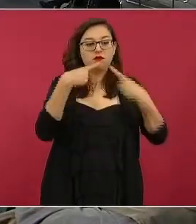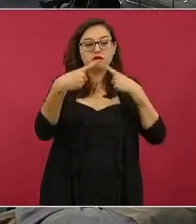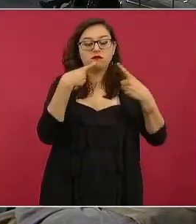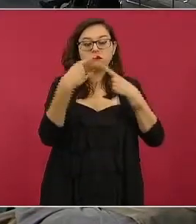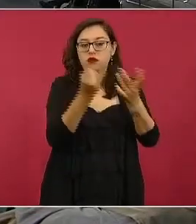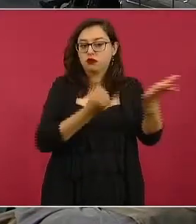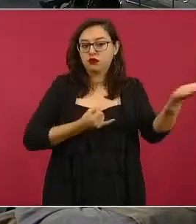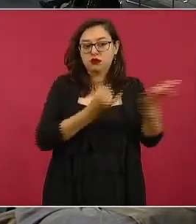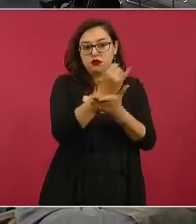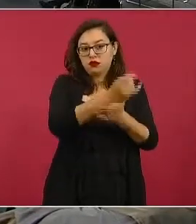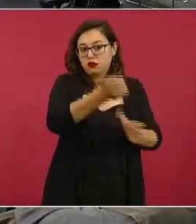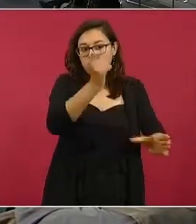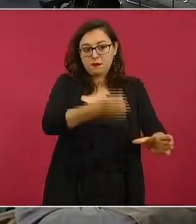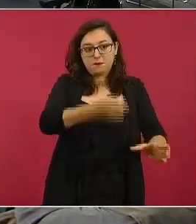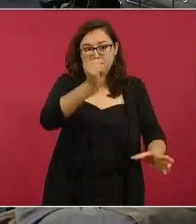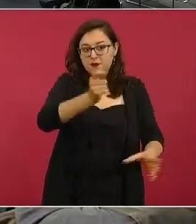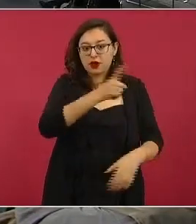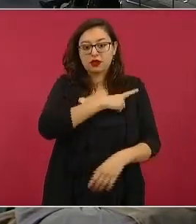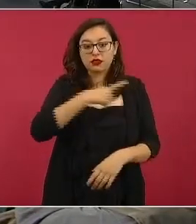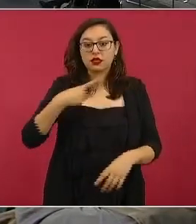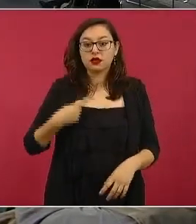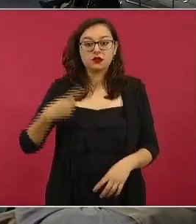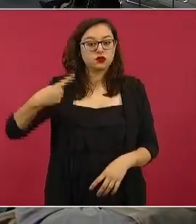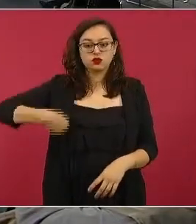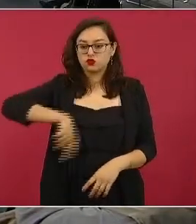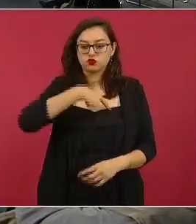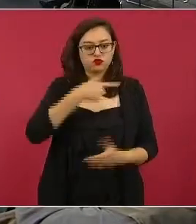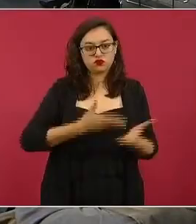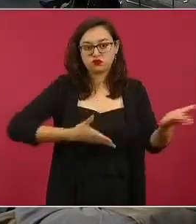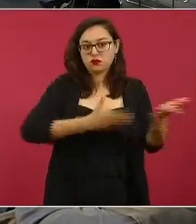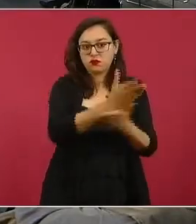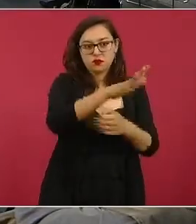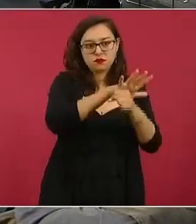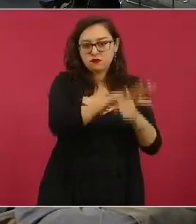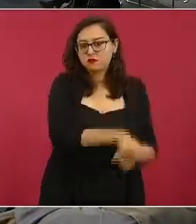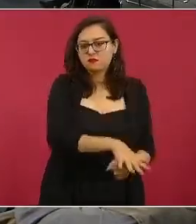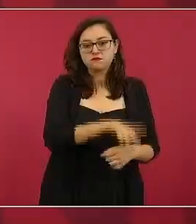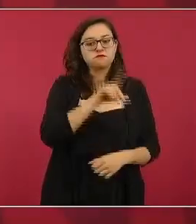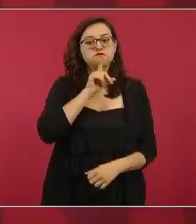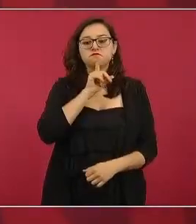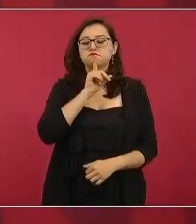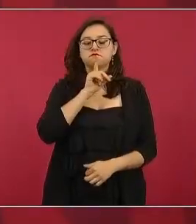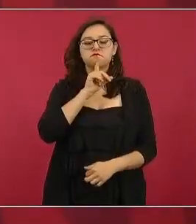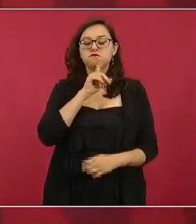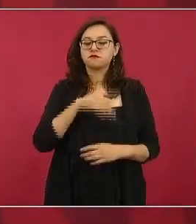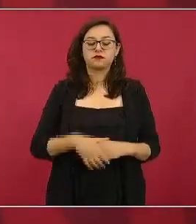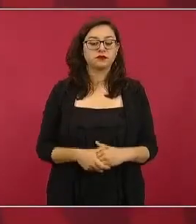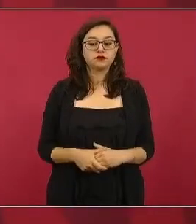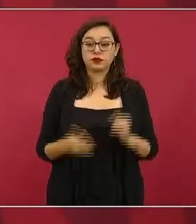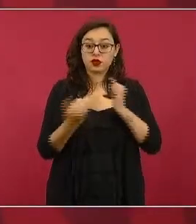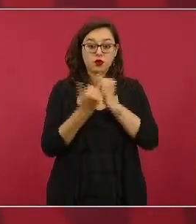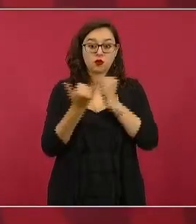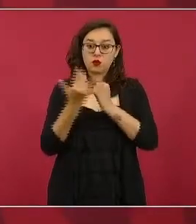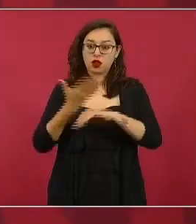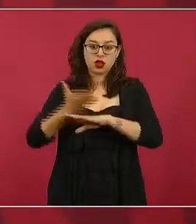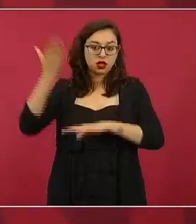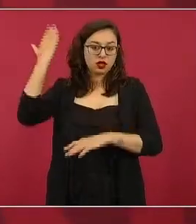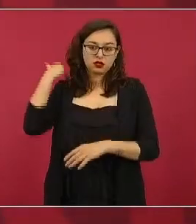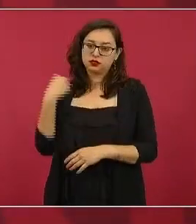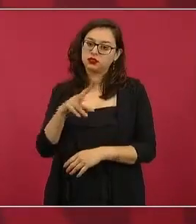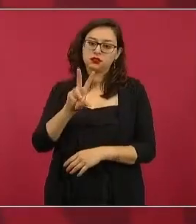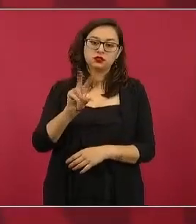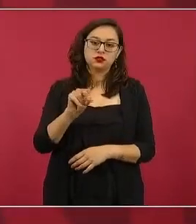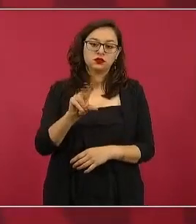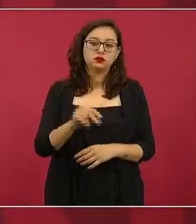ya no estamos en el tiempo de antes en lo único que le estamos pidiendo a la corte